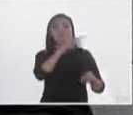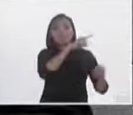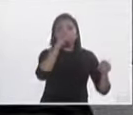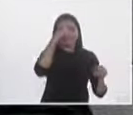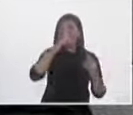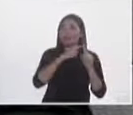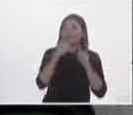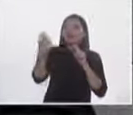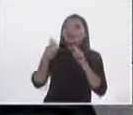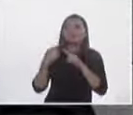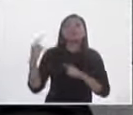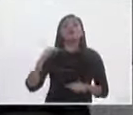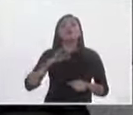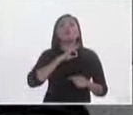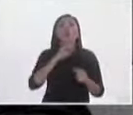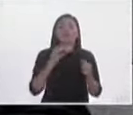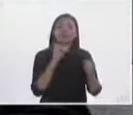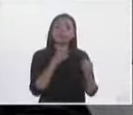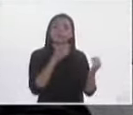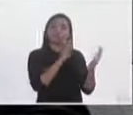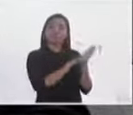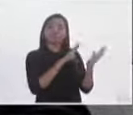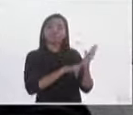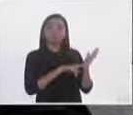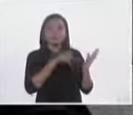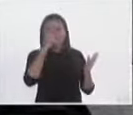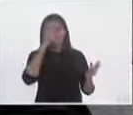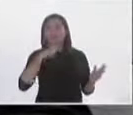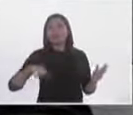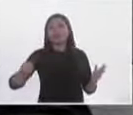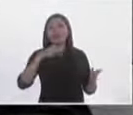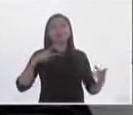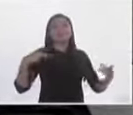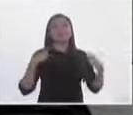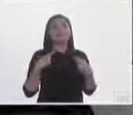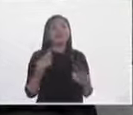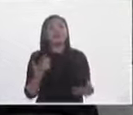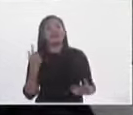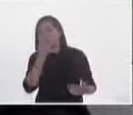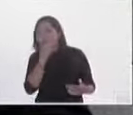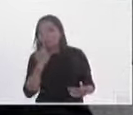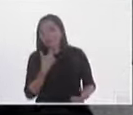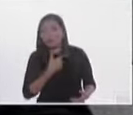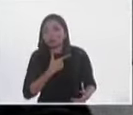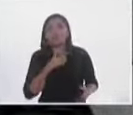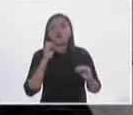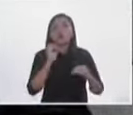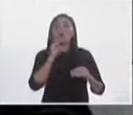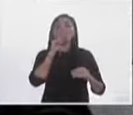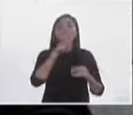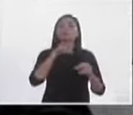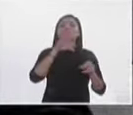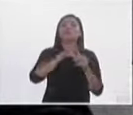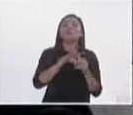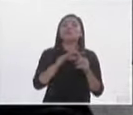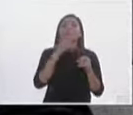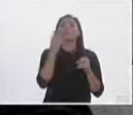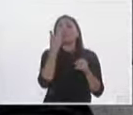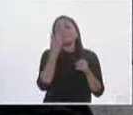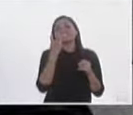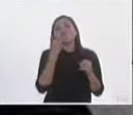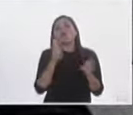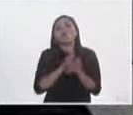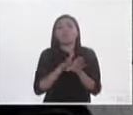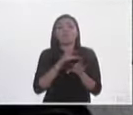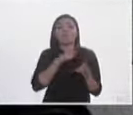para efecto de lograr una reforma que sea atractiva para los ciudadanos, pero obviamente también para quienes votan por ella, que en teoría es lo que depende